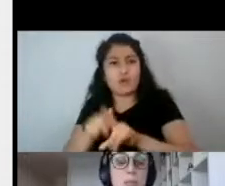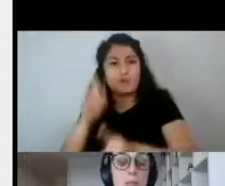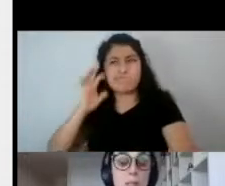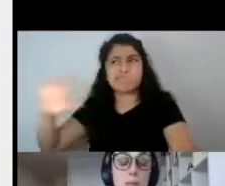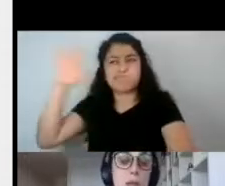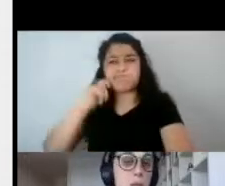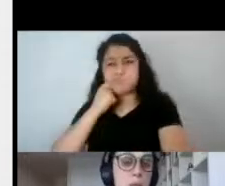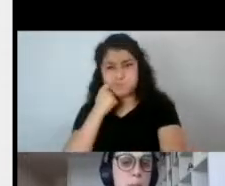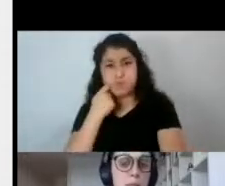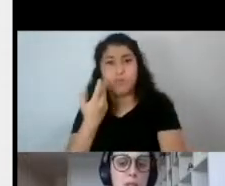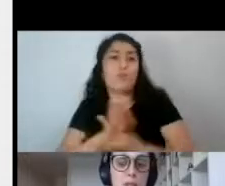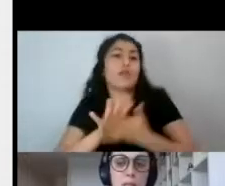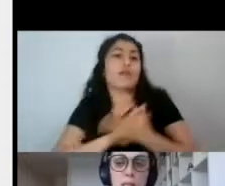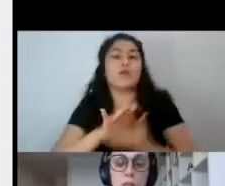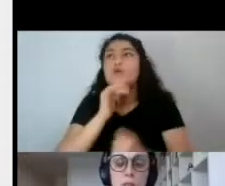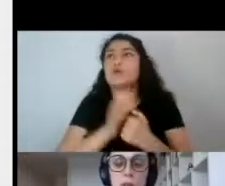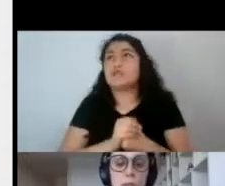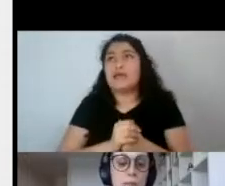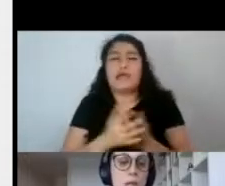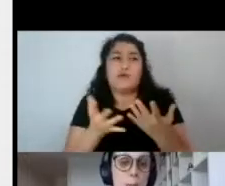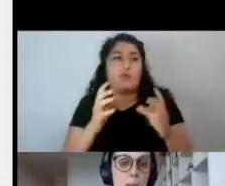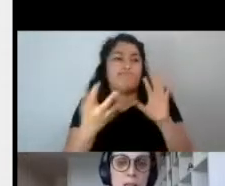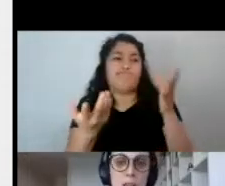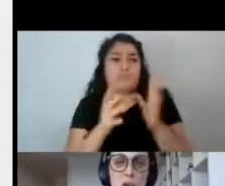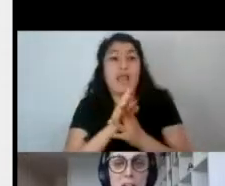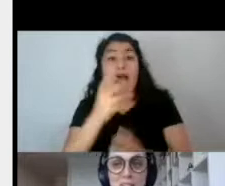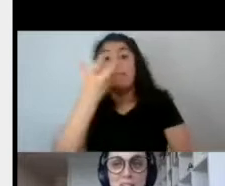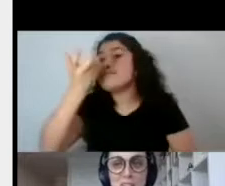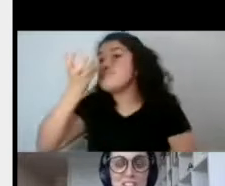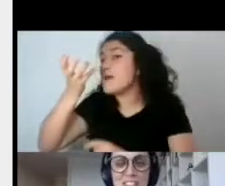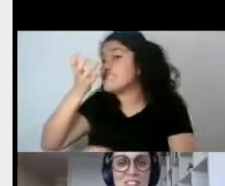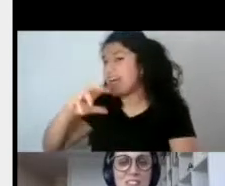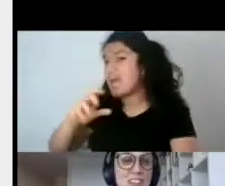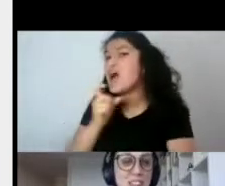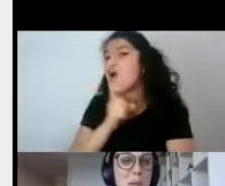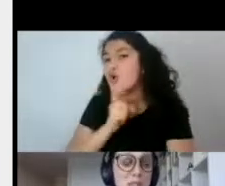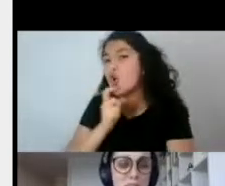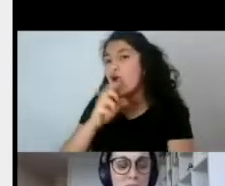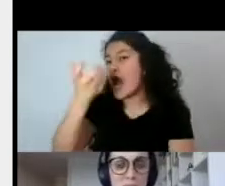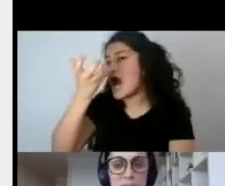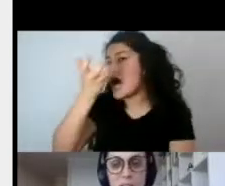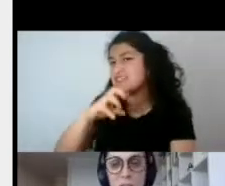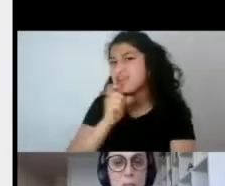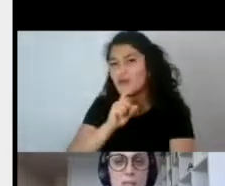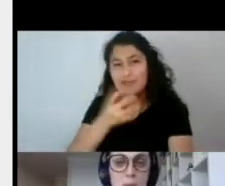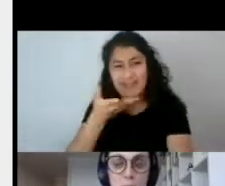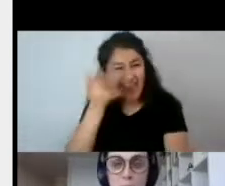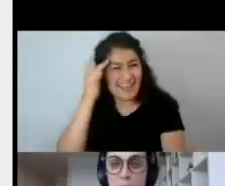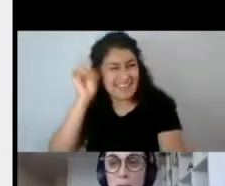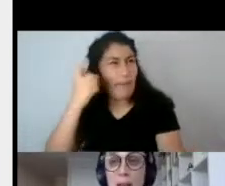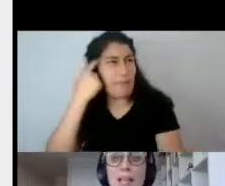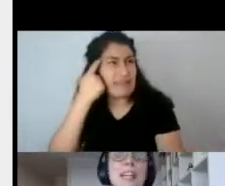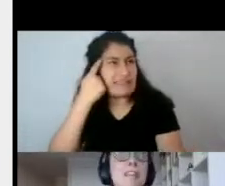Si pensamos incluso en un imaginario fantástico, bueno, la manzana roja, ¿no? O sea, yo creo que les digo la manzana roja y acá todos pensamos